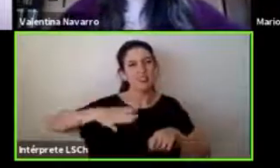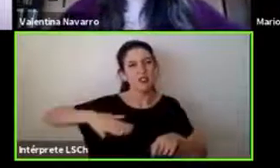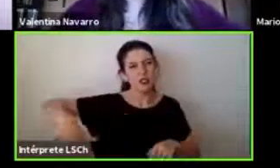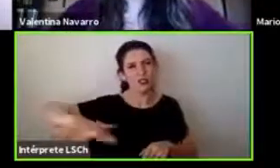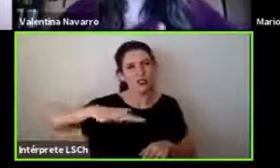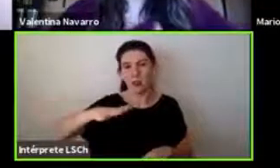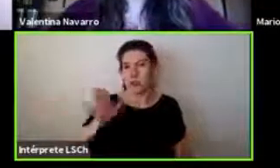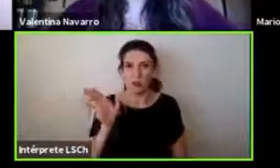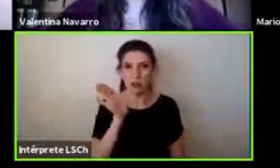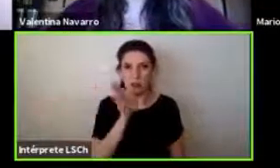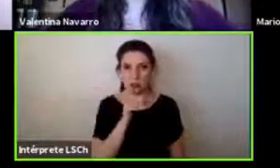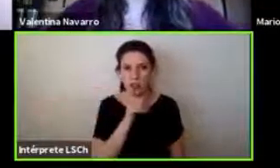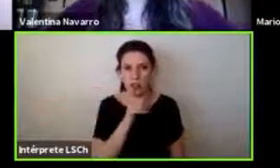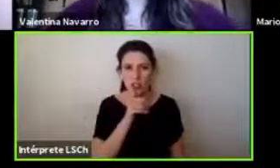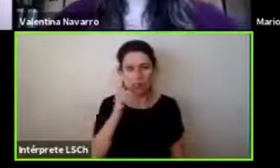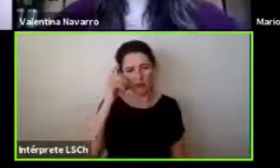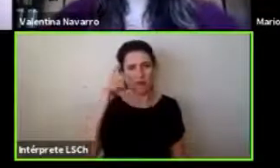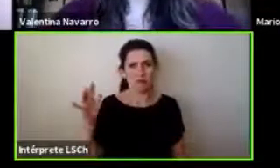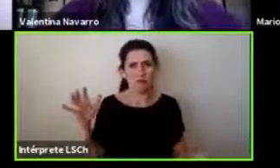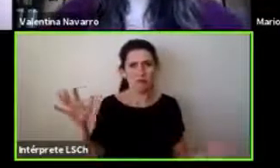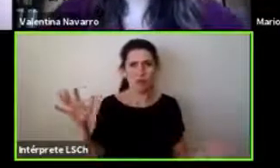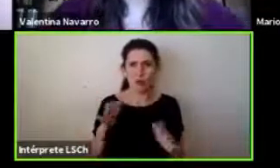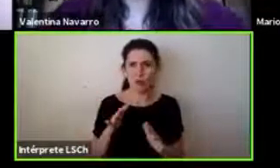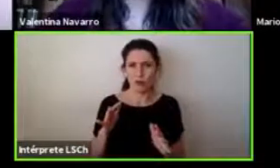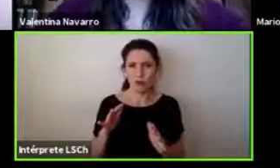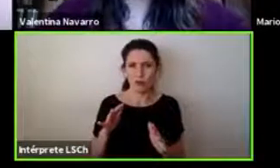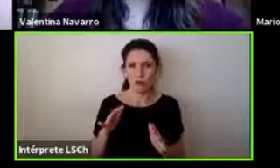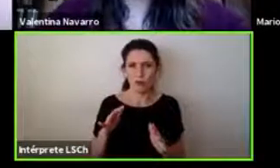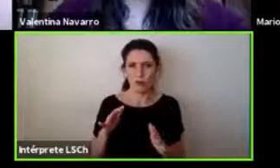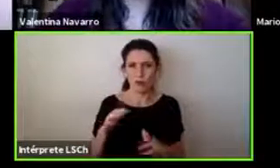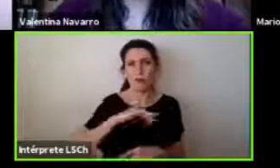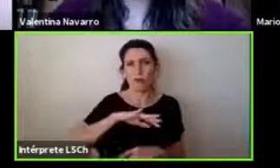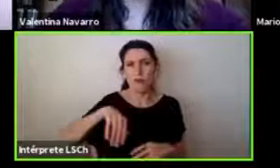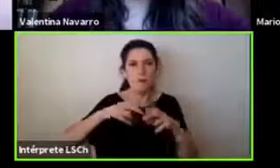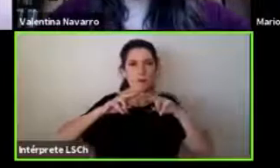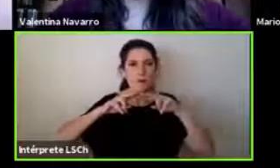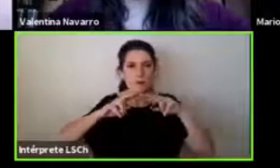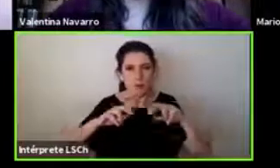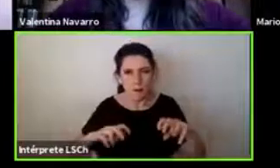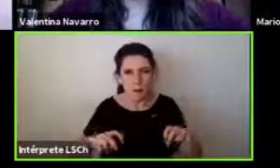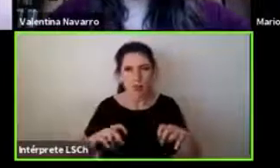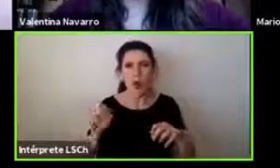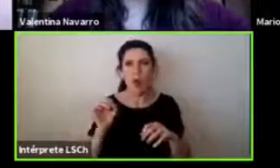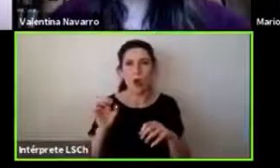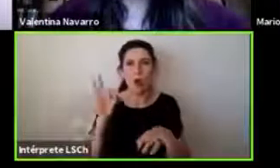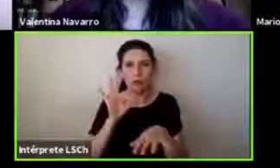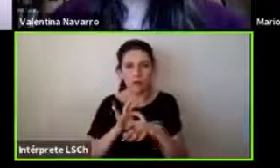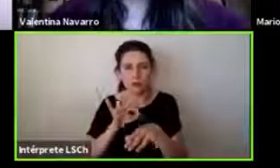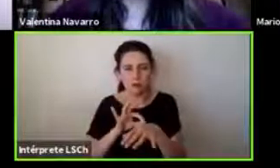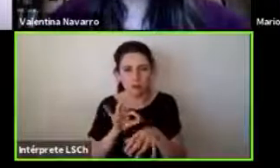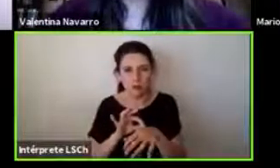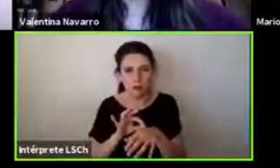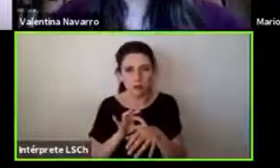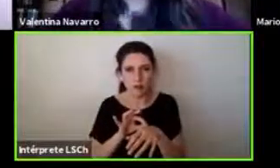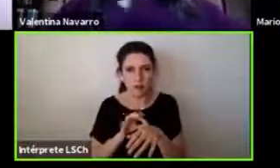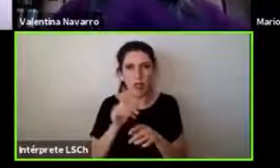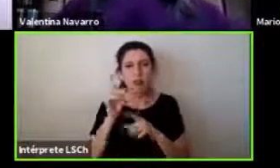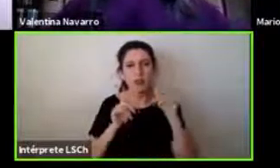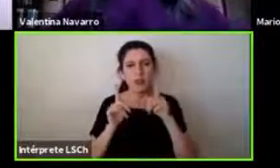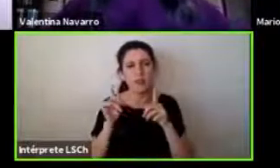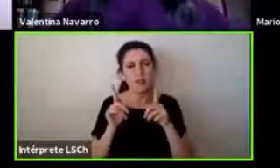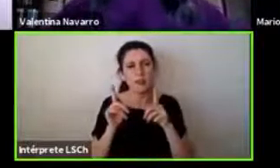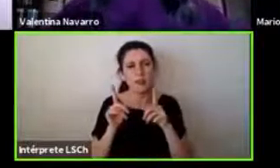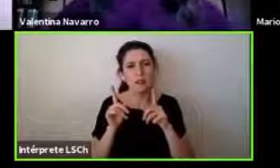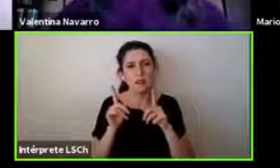porque uno o sea no sé los que hacemos investigación o los que hacen intervención estamos de repente muy amarrados al